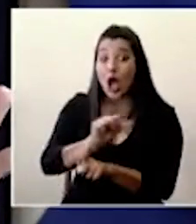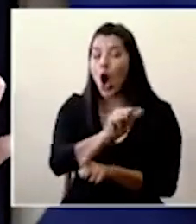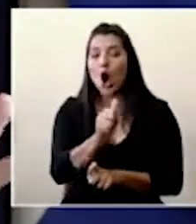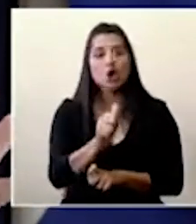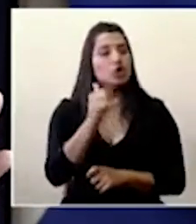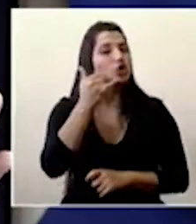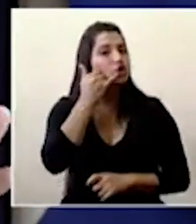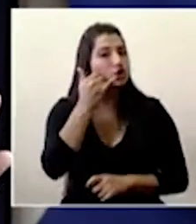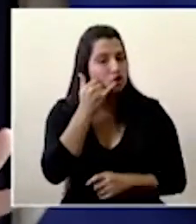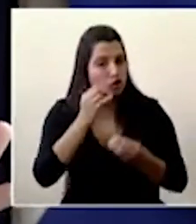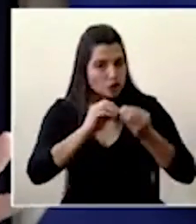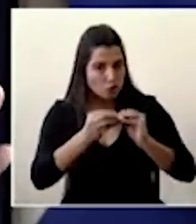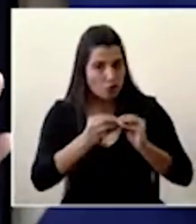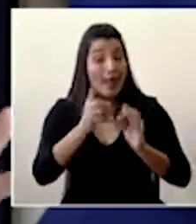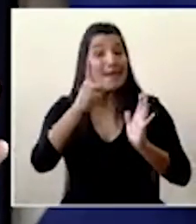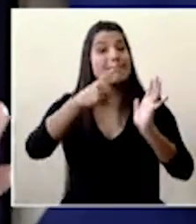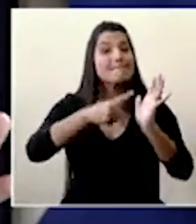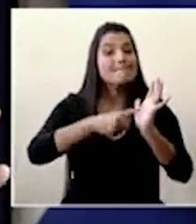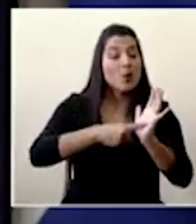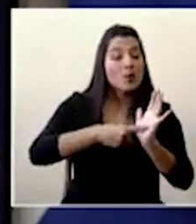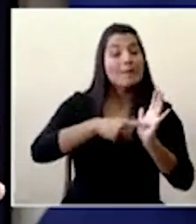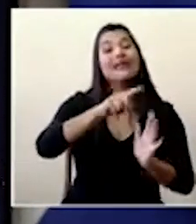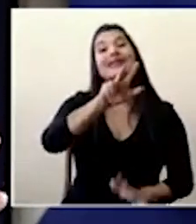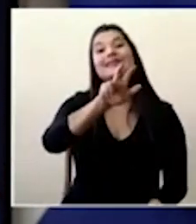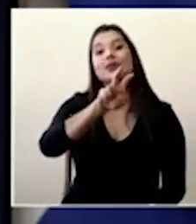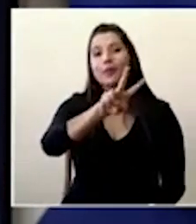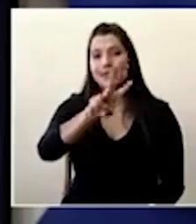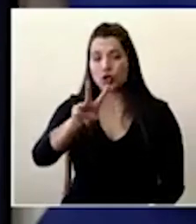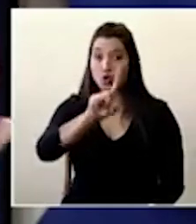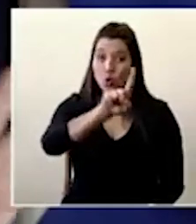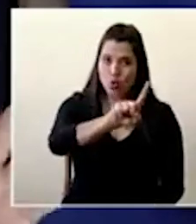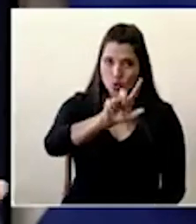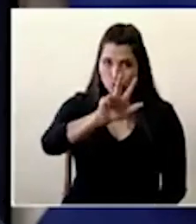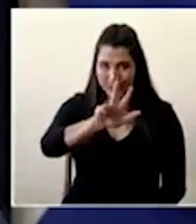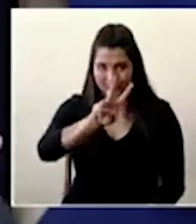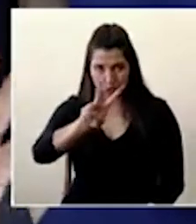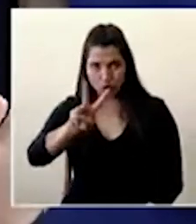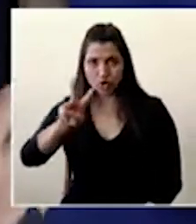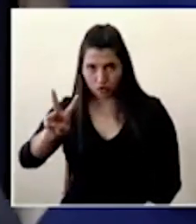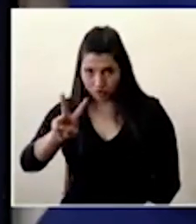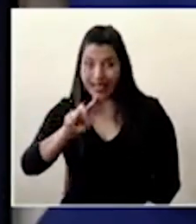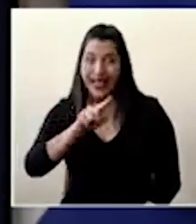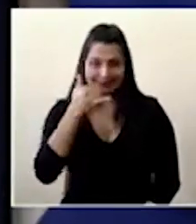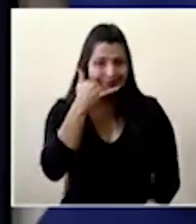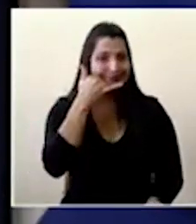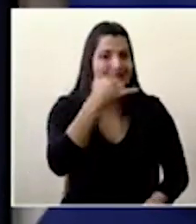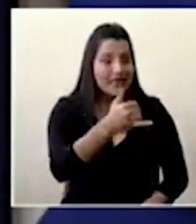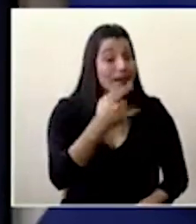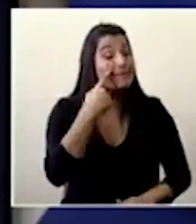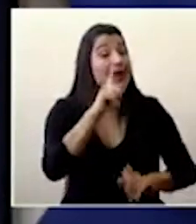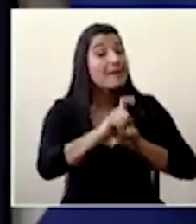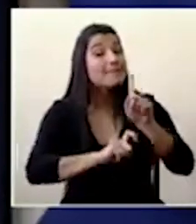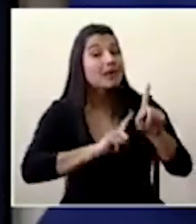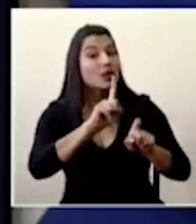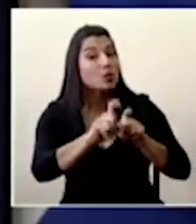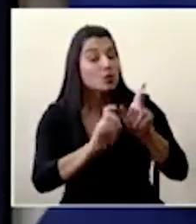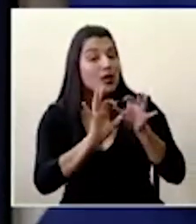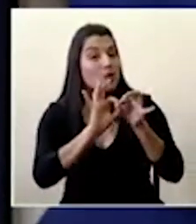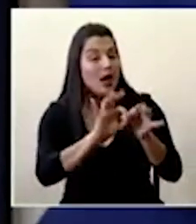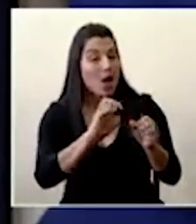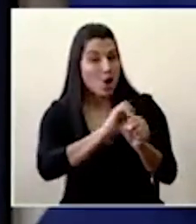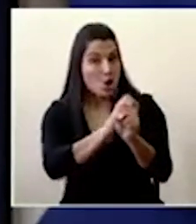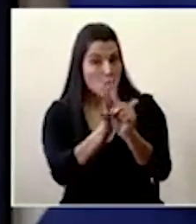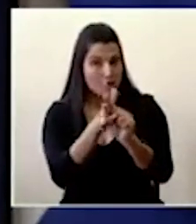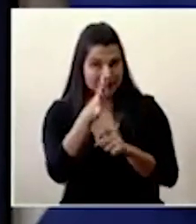1322-1322. Ahí le pueden responder todas sus consultas sobre coronavirus.